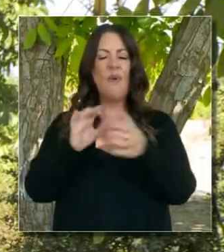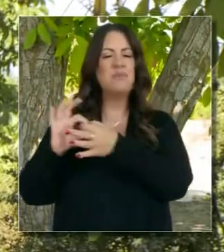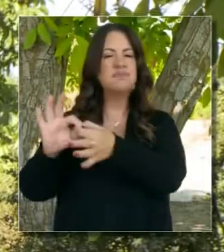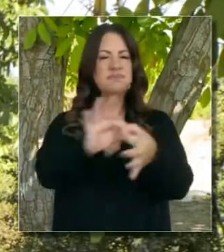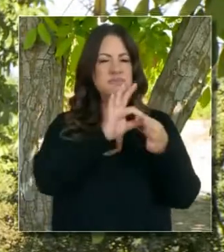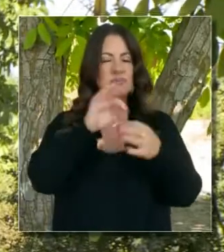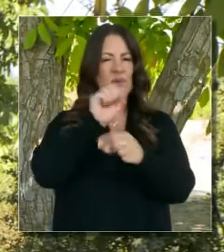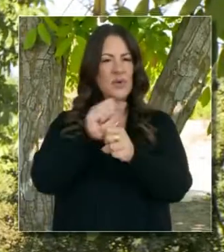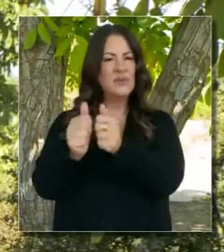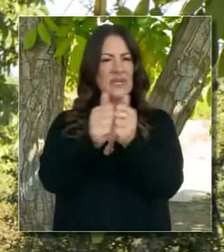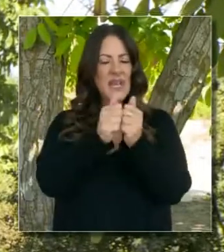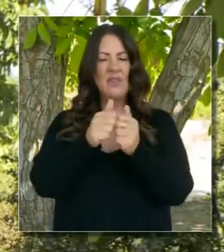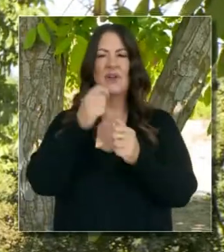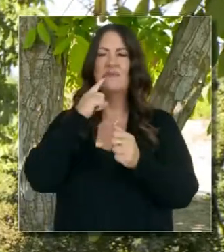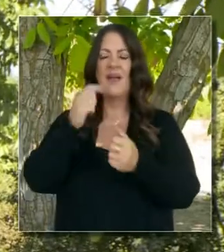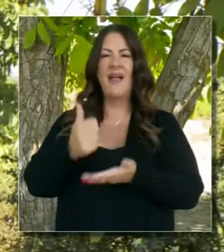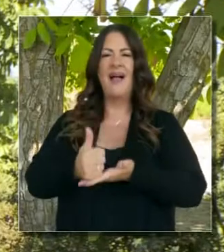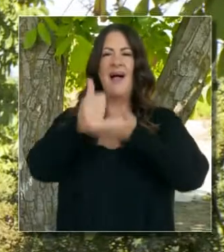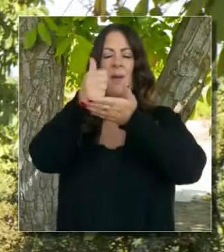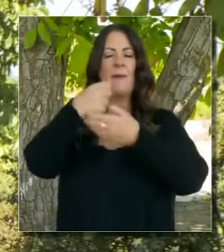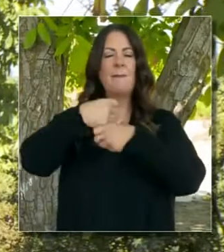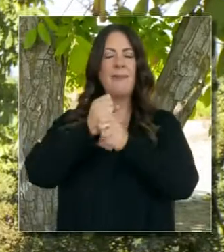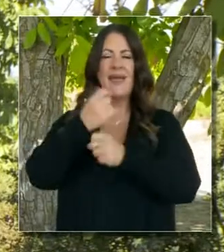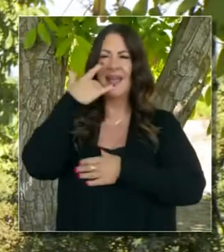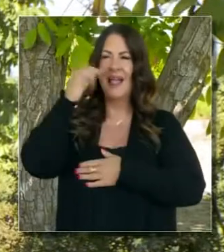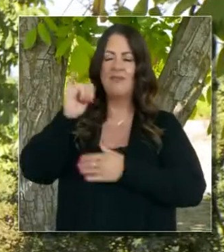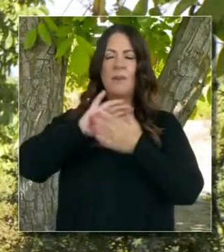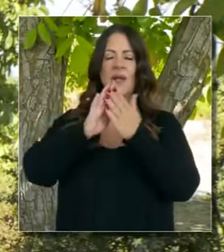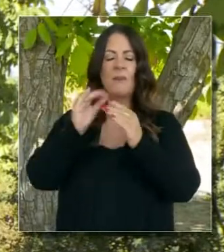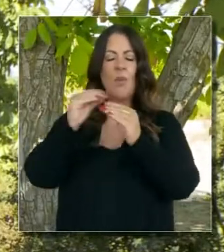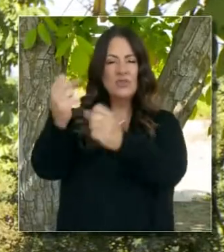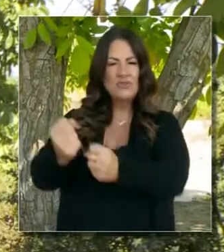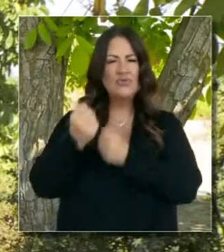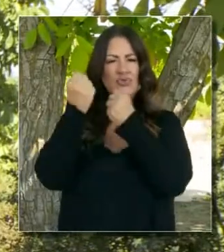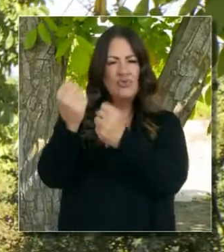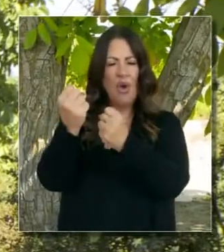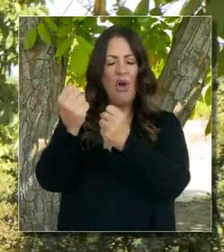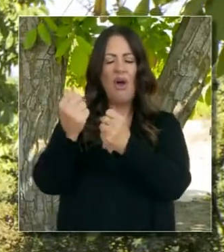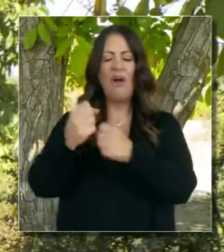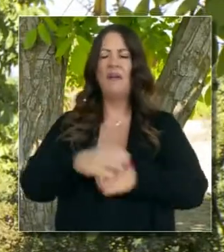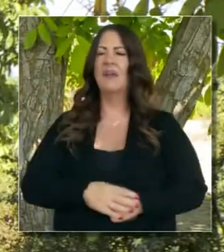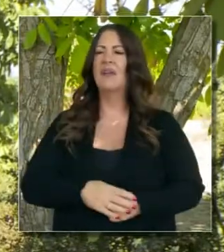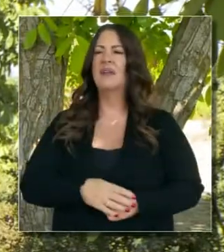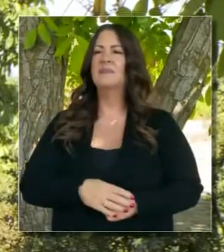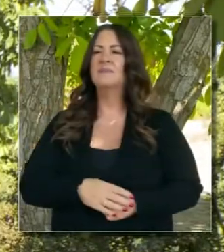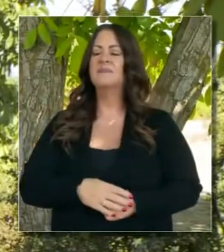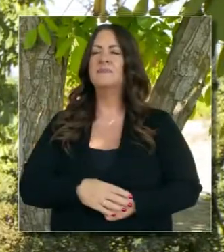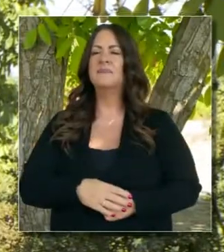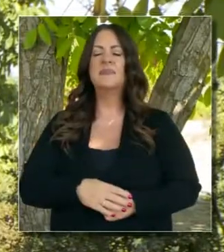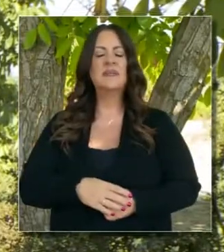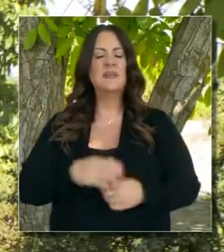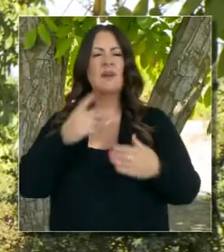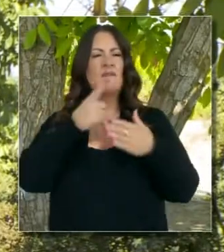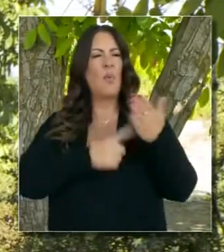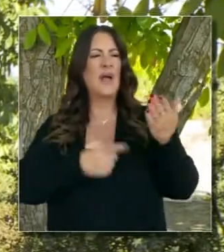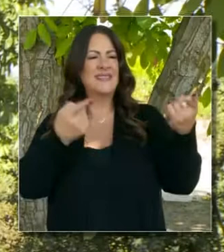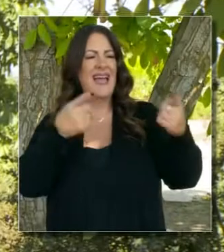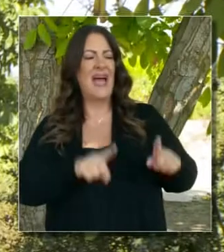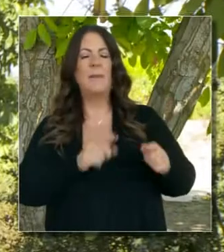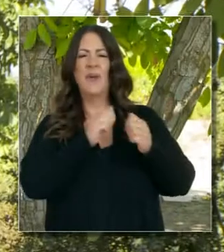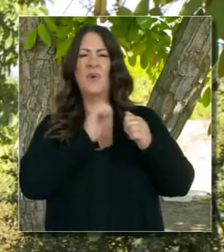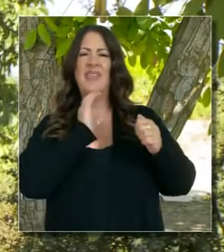nuestro objetivo colectivo. Para perfeccionar a California para el futuro. Para que sea California más